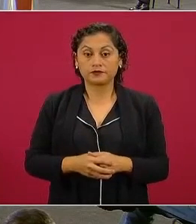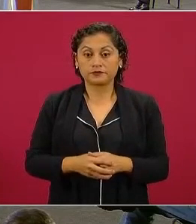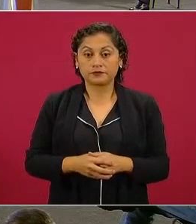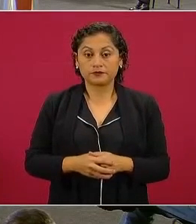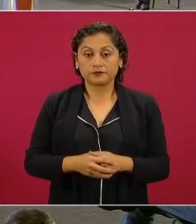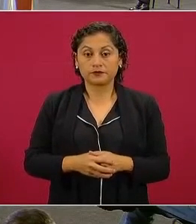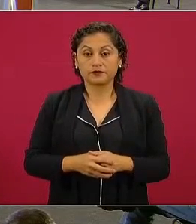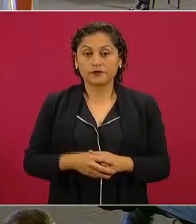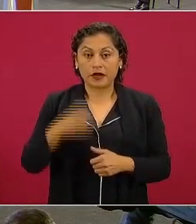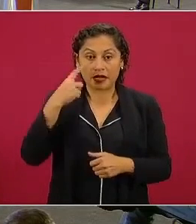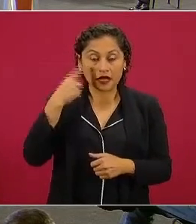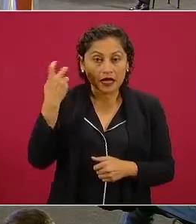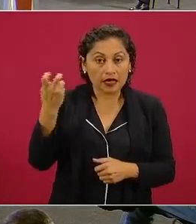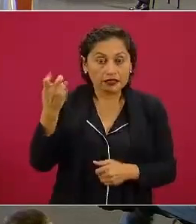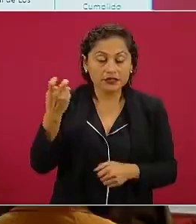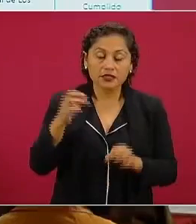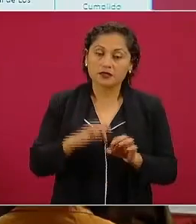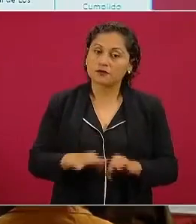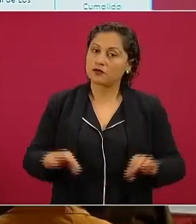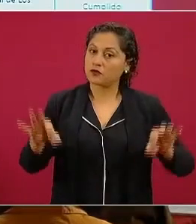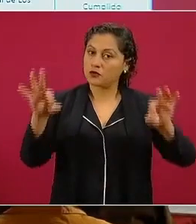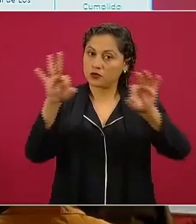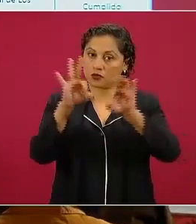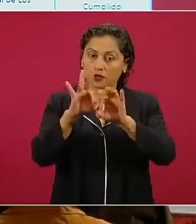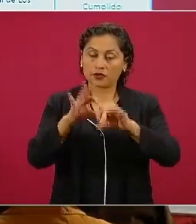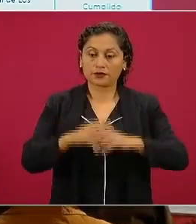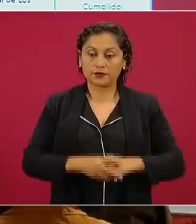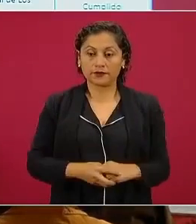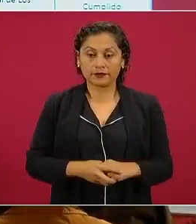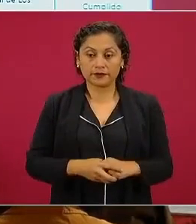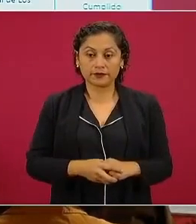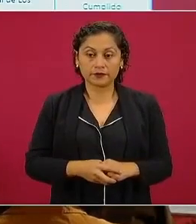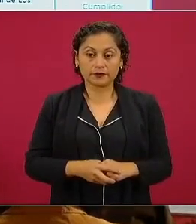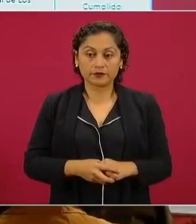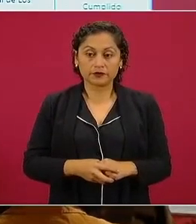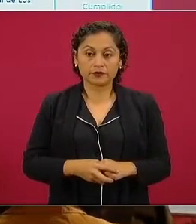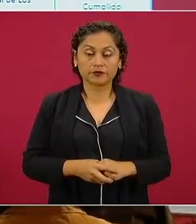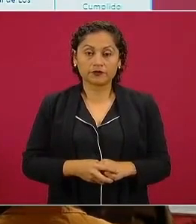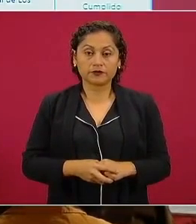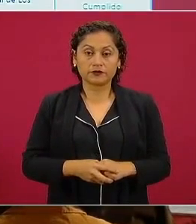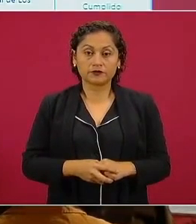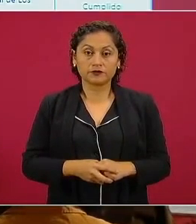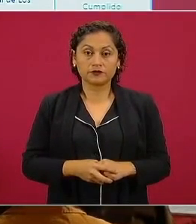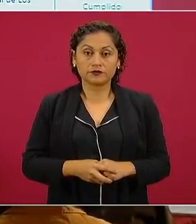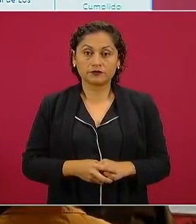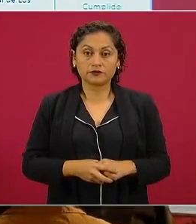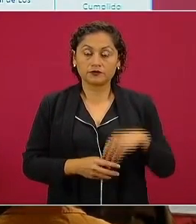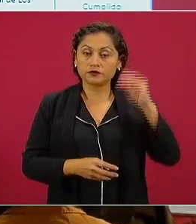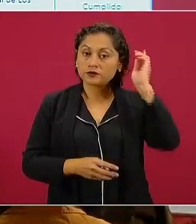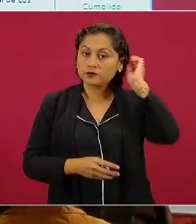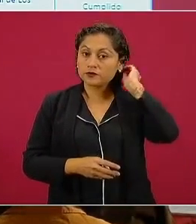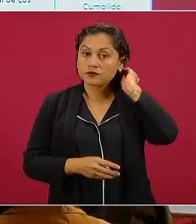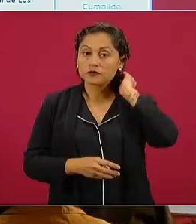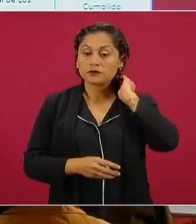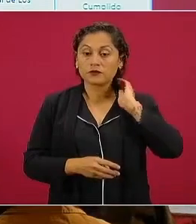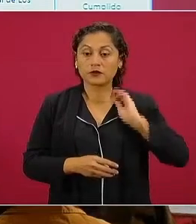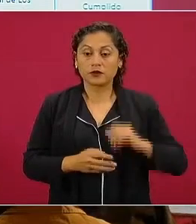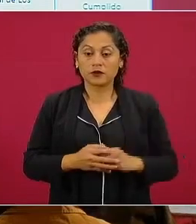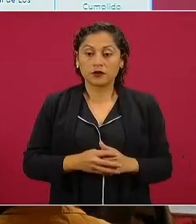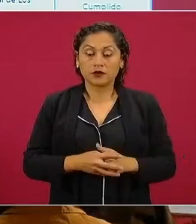este es muy importante darle preferencia a las empresas